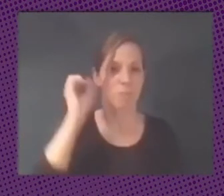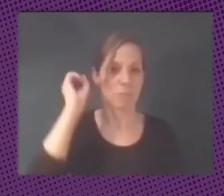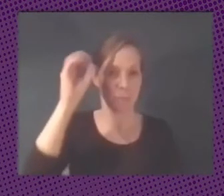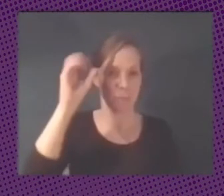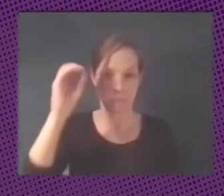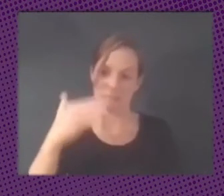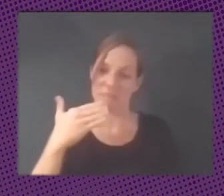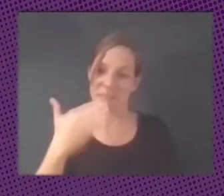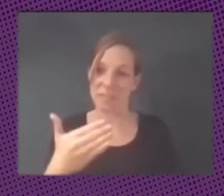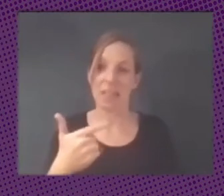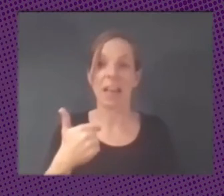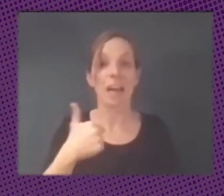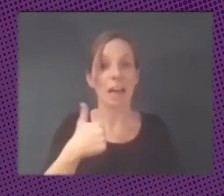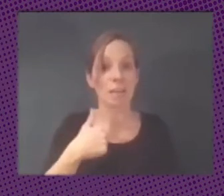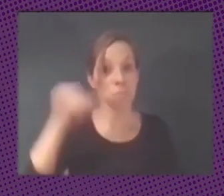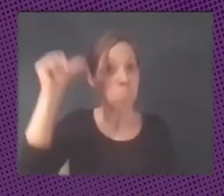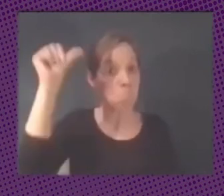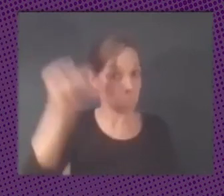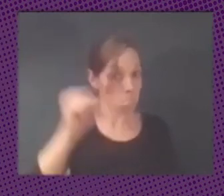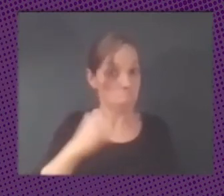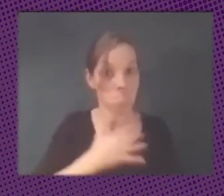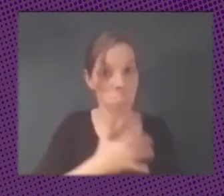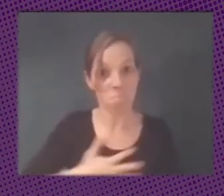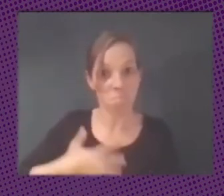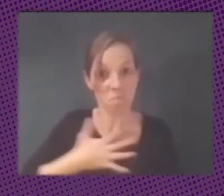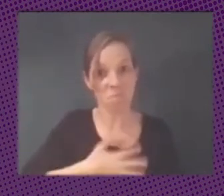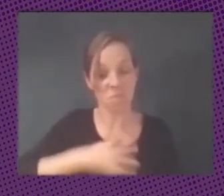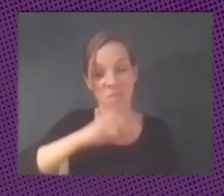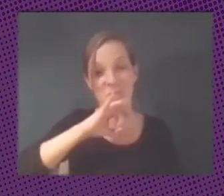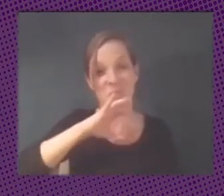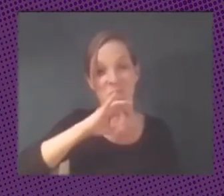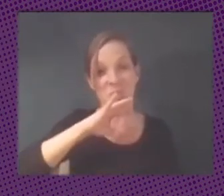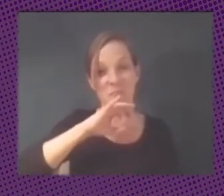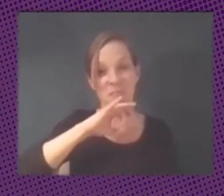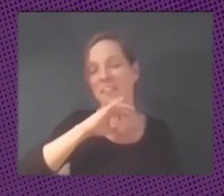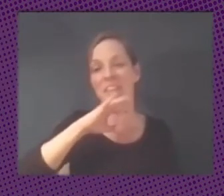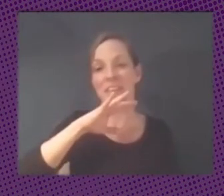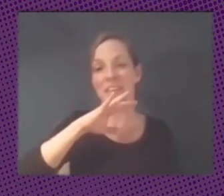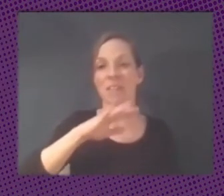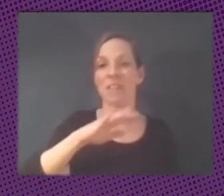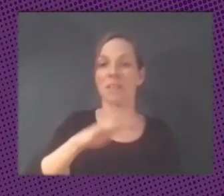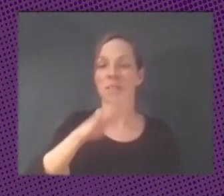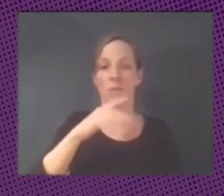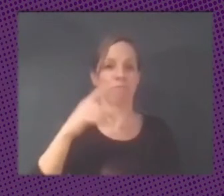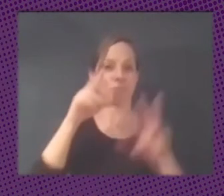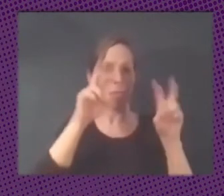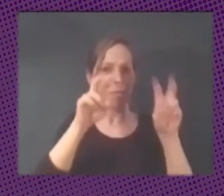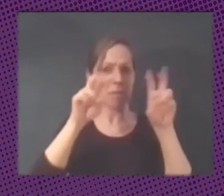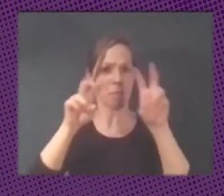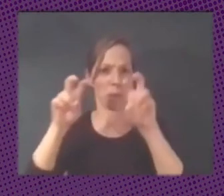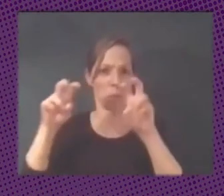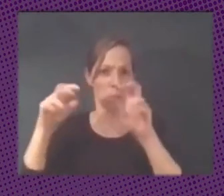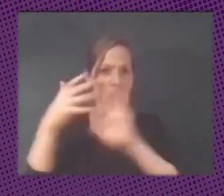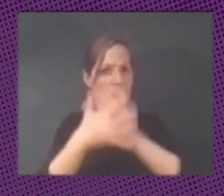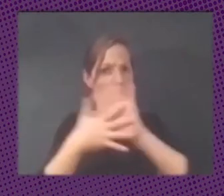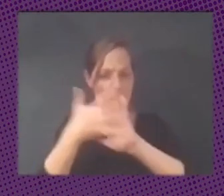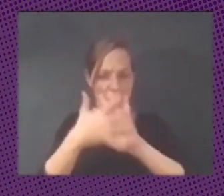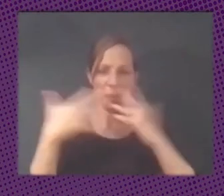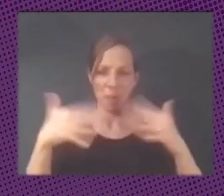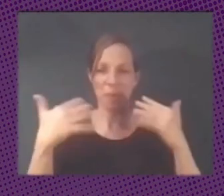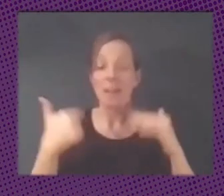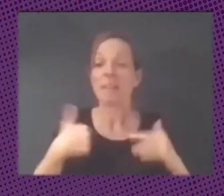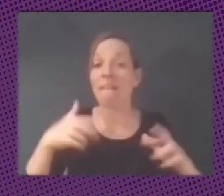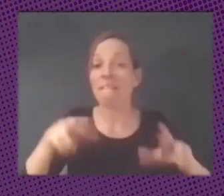yo la verdad es que quedo muy contento y muy satisfecho con todos los elementos sobre la mesa y espero que bueno que